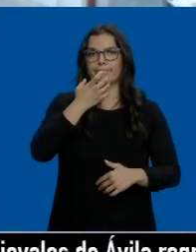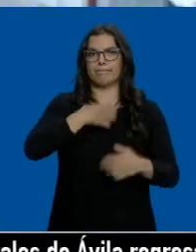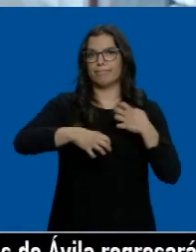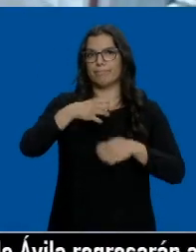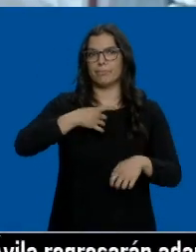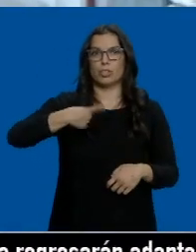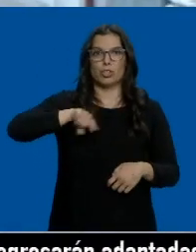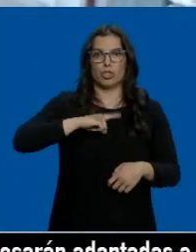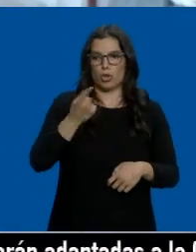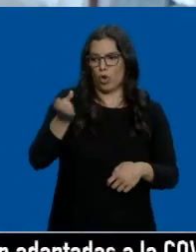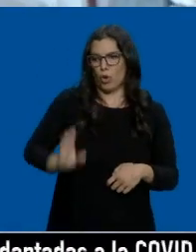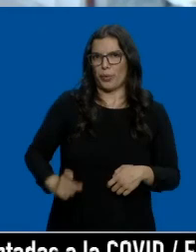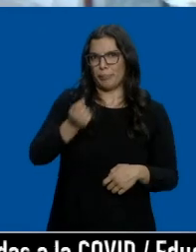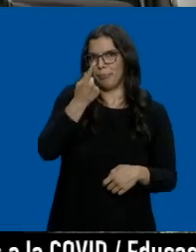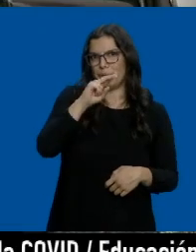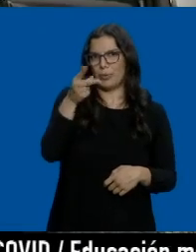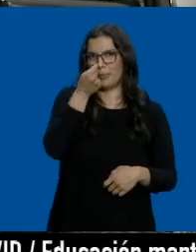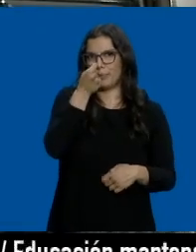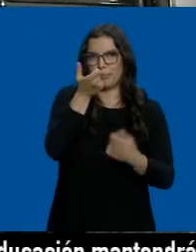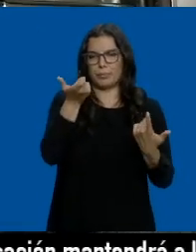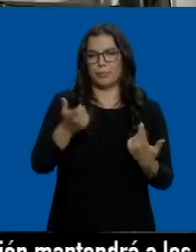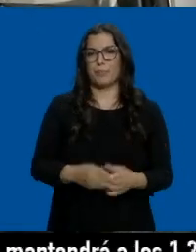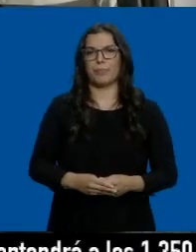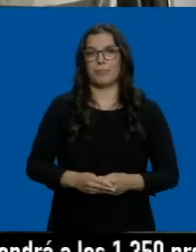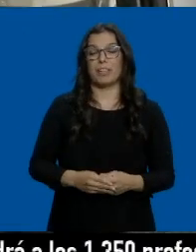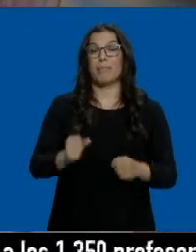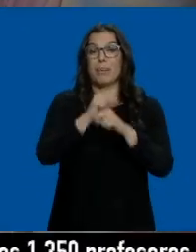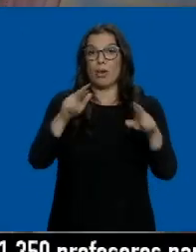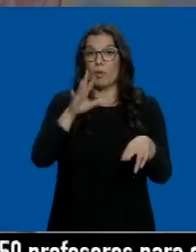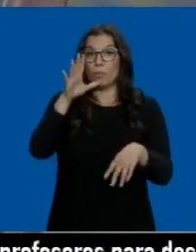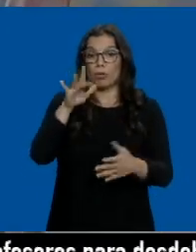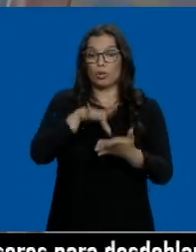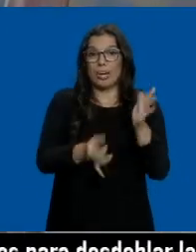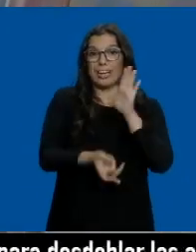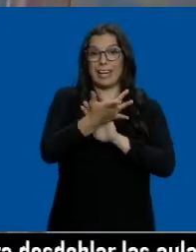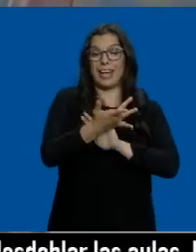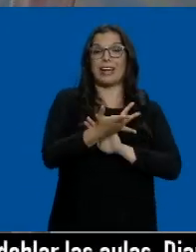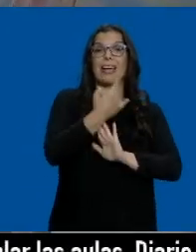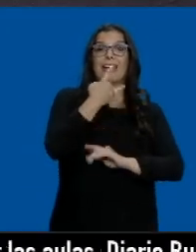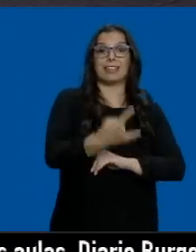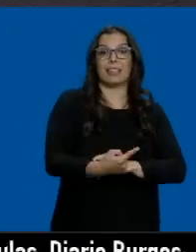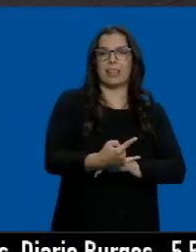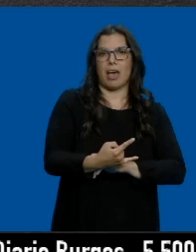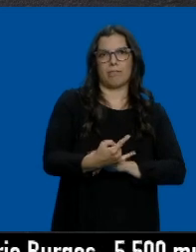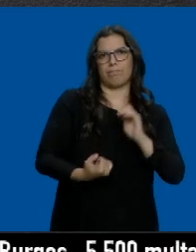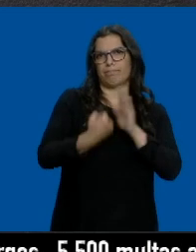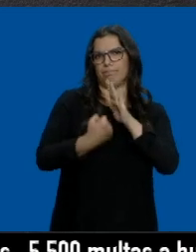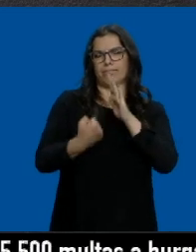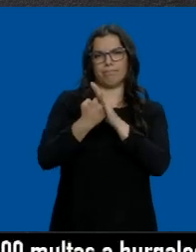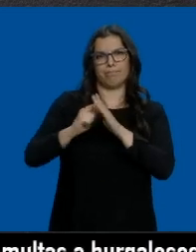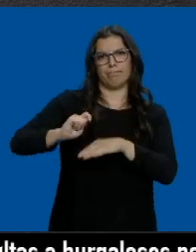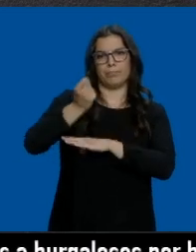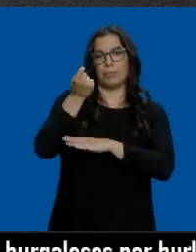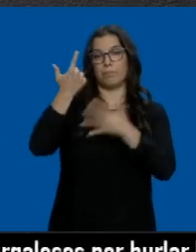que somos mejoristas es que no, es mucho. Y todavía lo va a ser más porque generar esa electricidad está marcando récords. Este miércoles